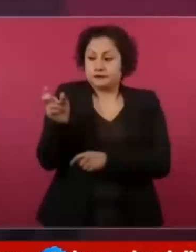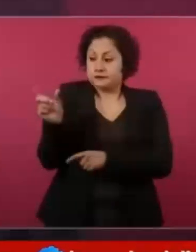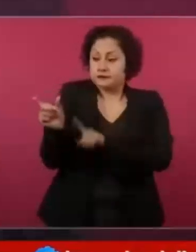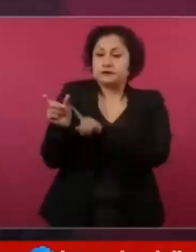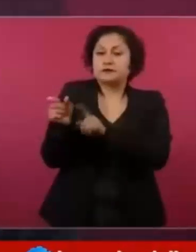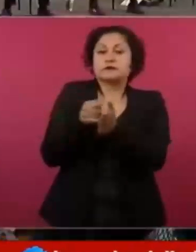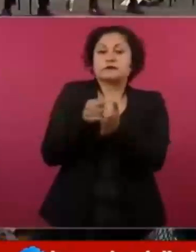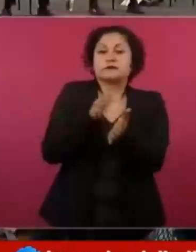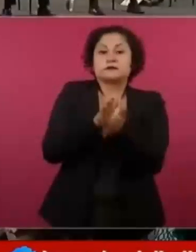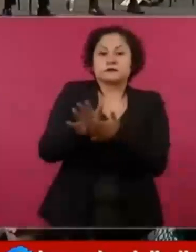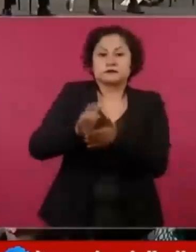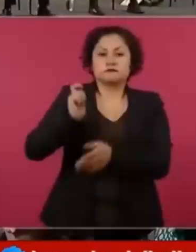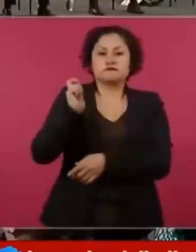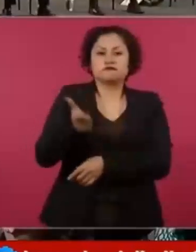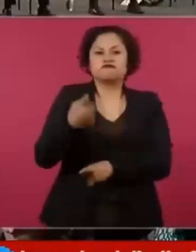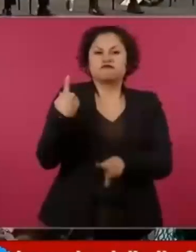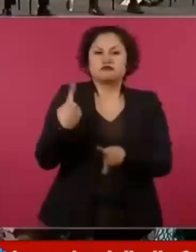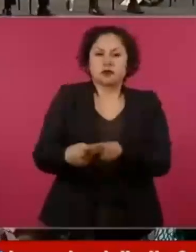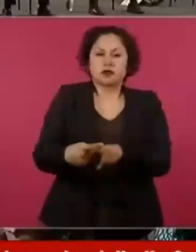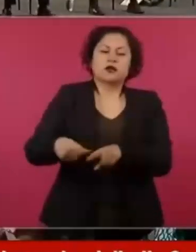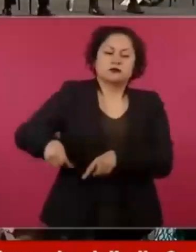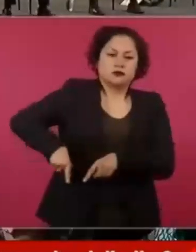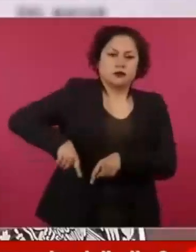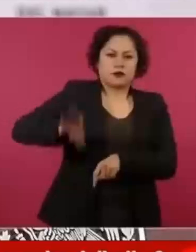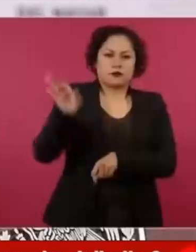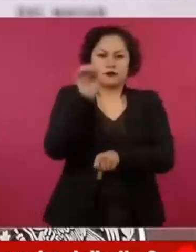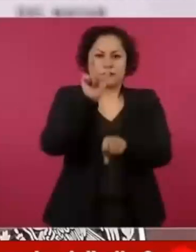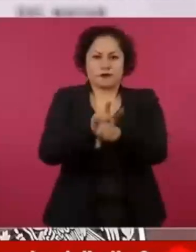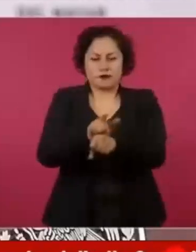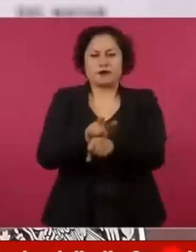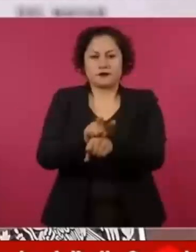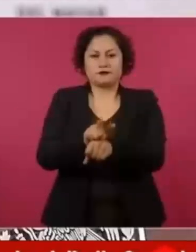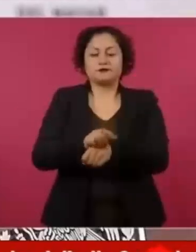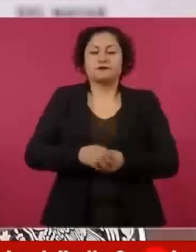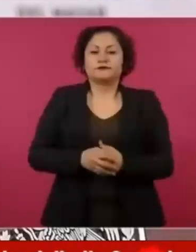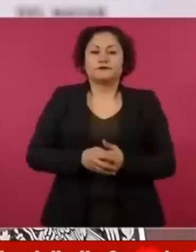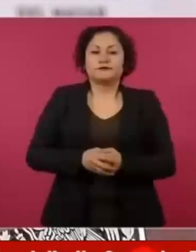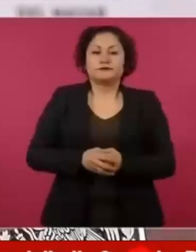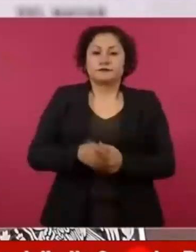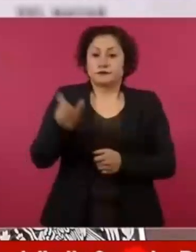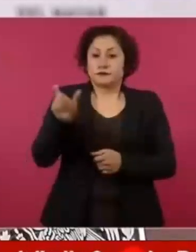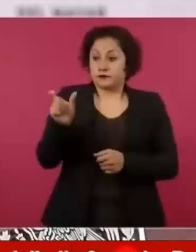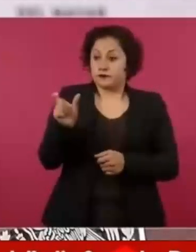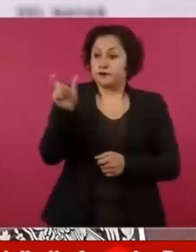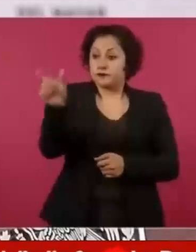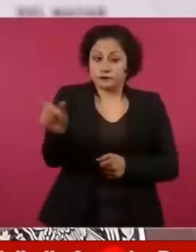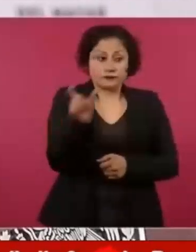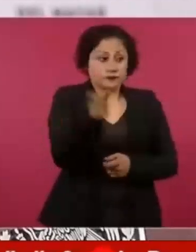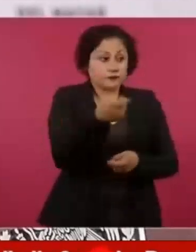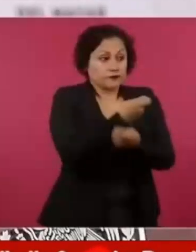México, dependencia que también se encarga de la impresión de las boletas electorales del Instituto Nacional Electoral,